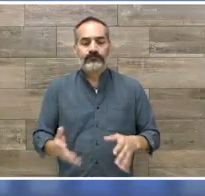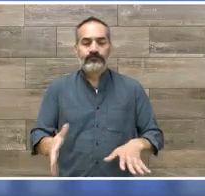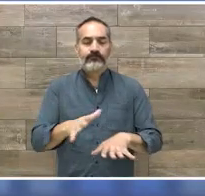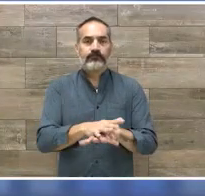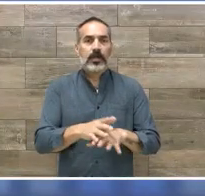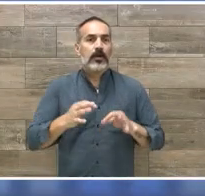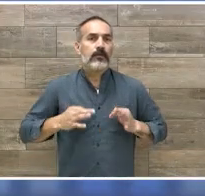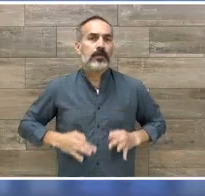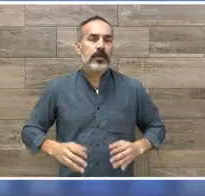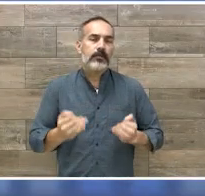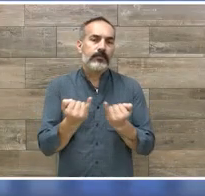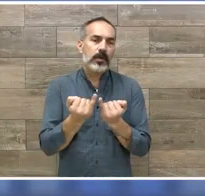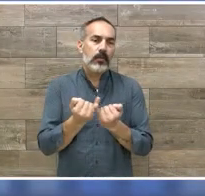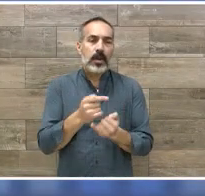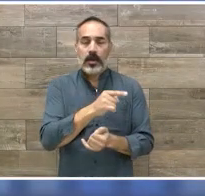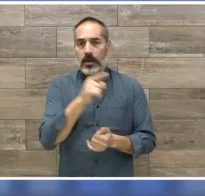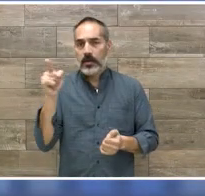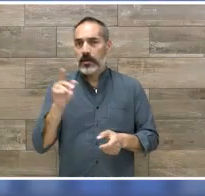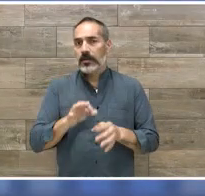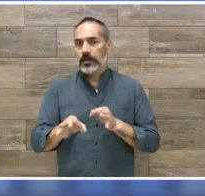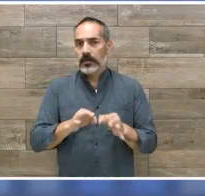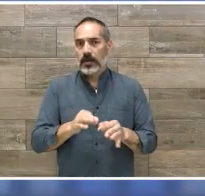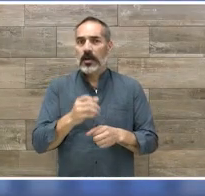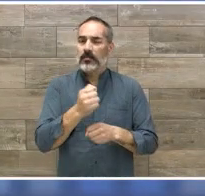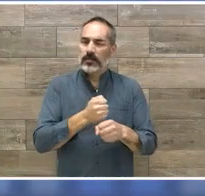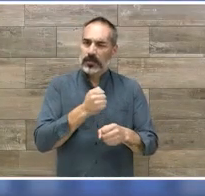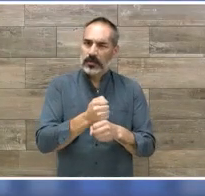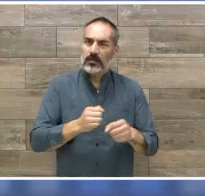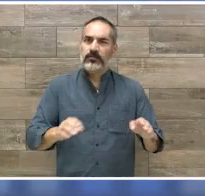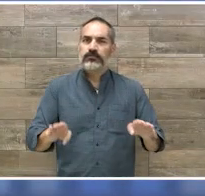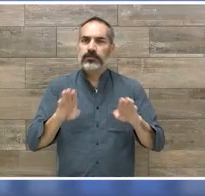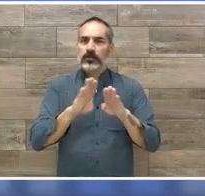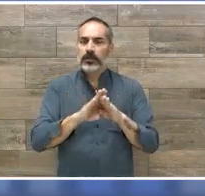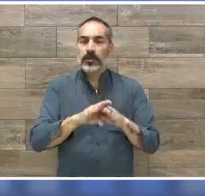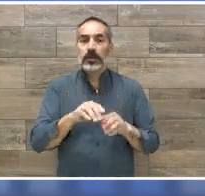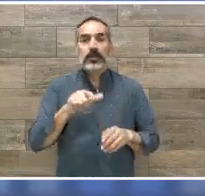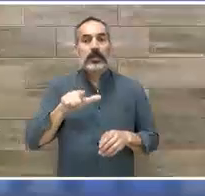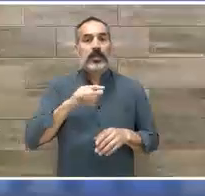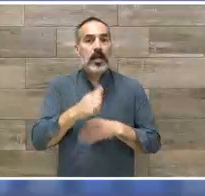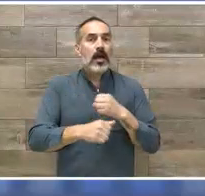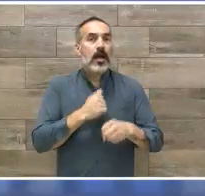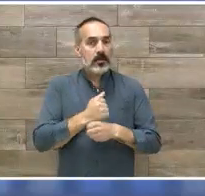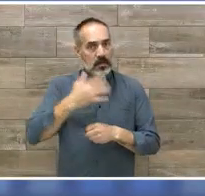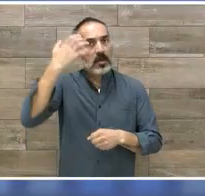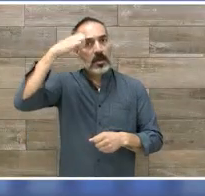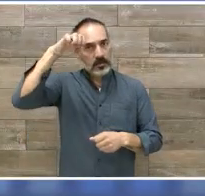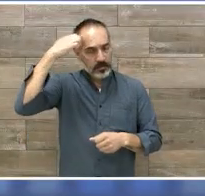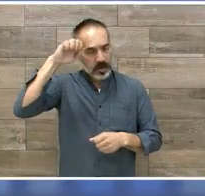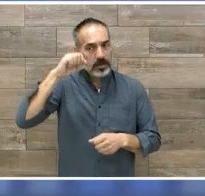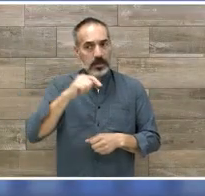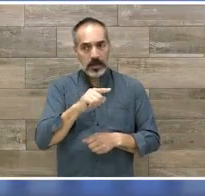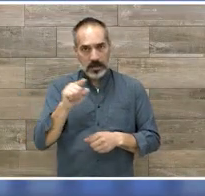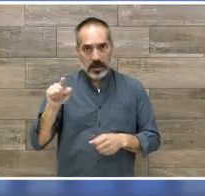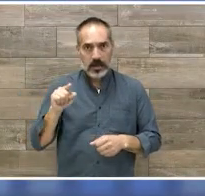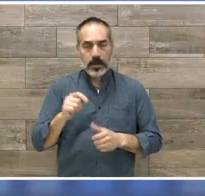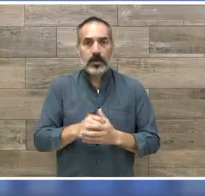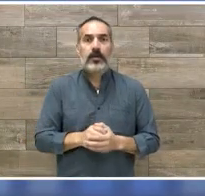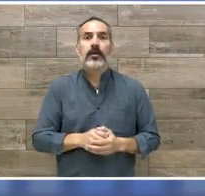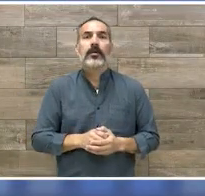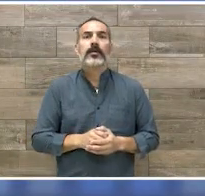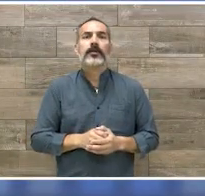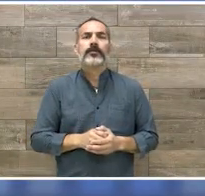Terapeia, donde ejerce práctica privada. Cuenta con 17 años de experiencia clínica, primordialmente en el área de